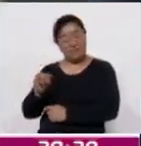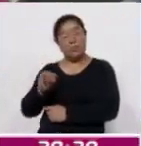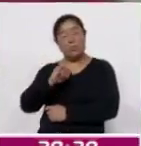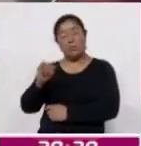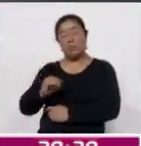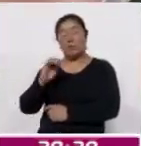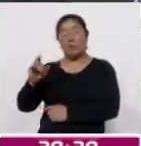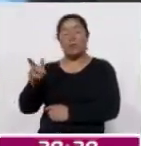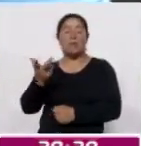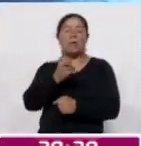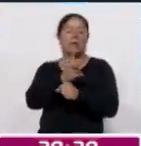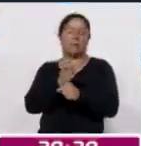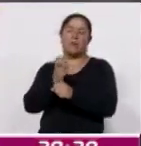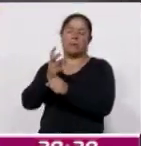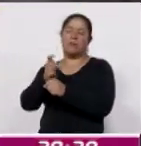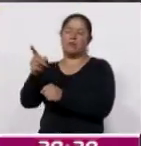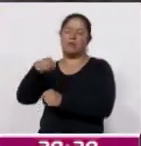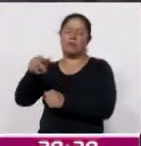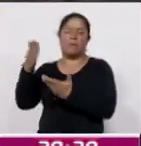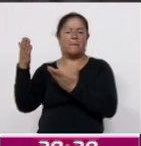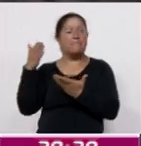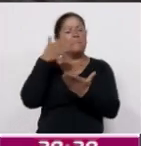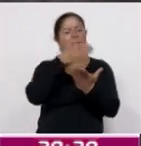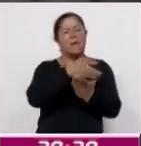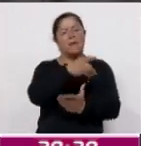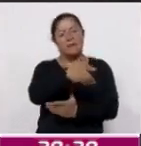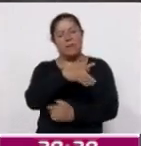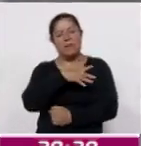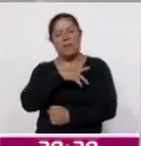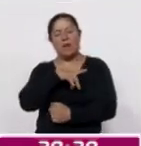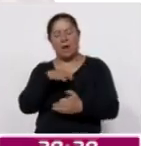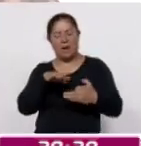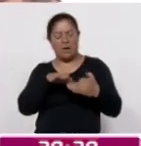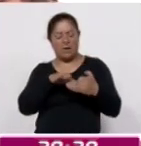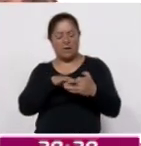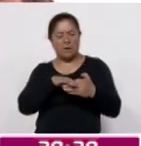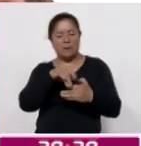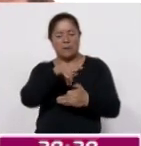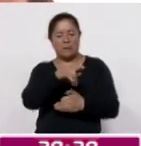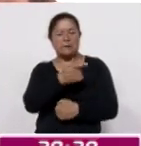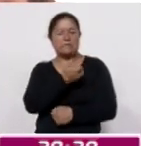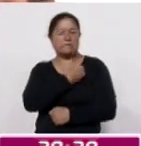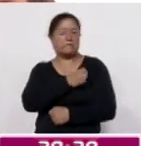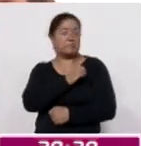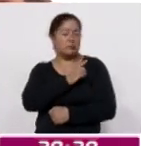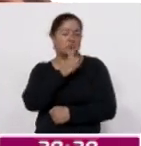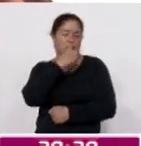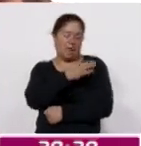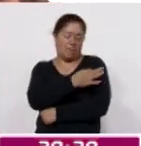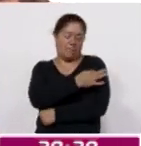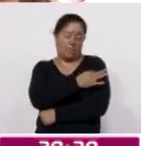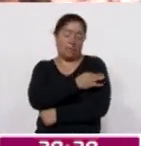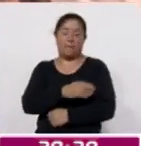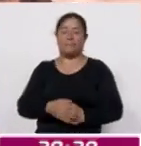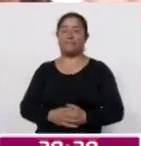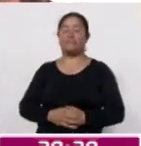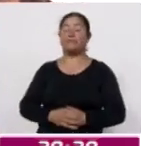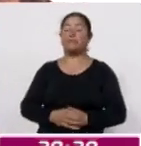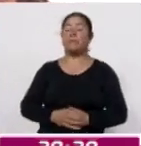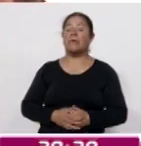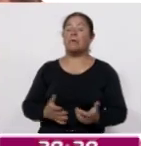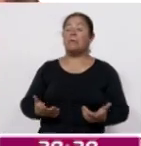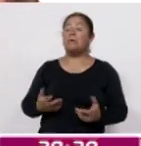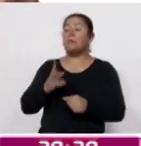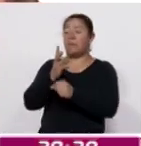los adultos mayores a acudir a su unidad médica más cercana para recibir el biológico. Les hacemos la atenta invitación para que acudan a aplicarse su